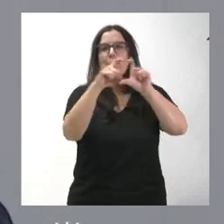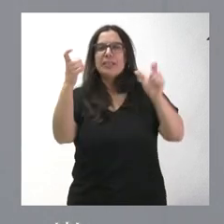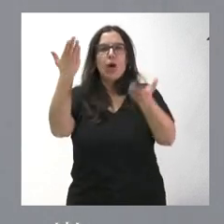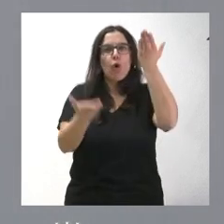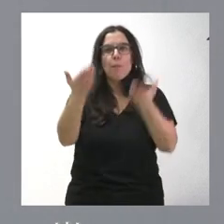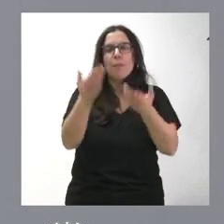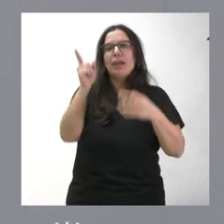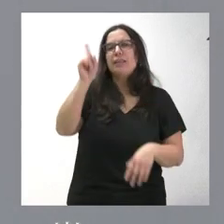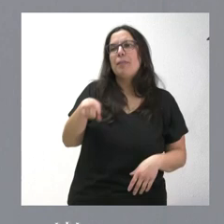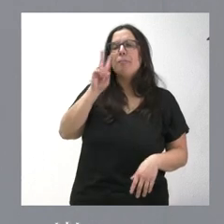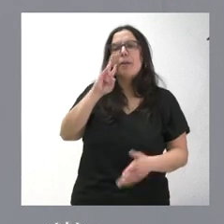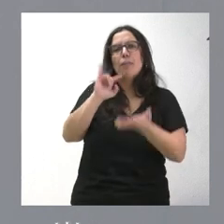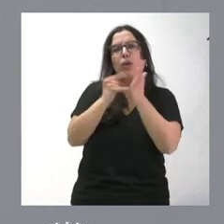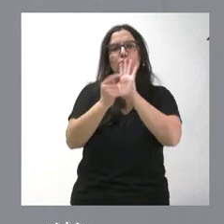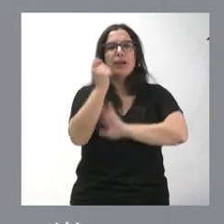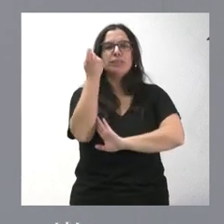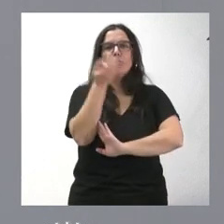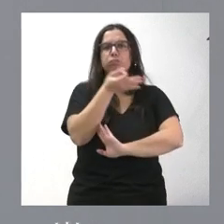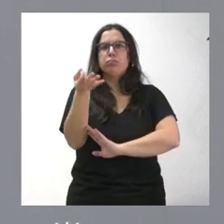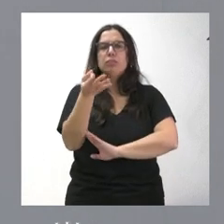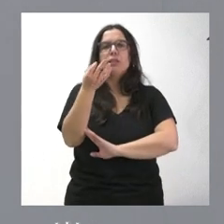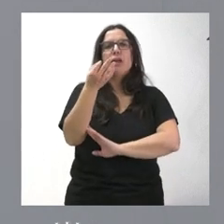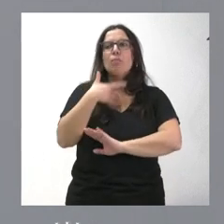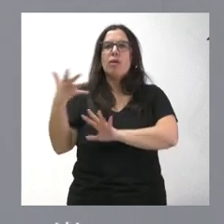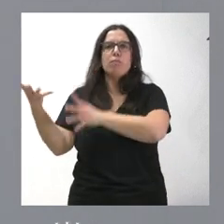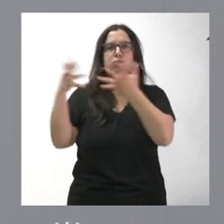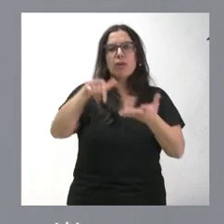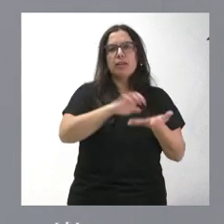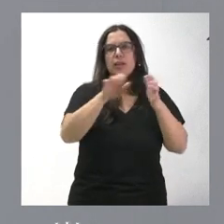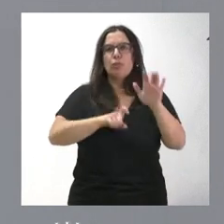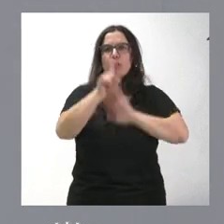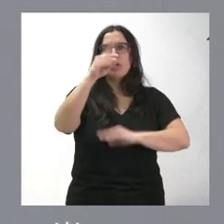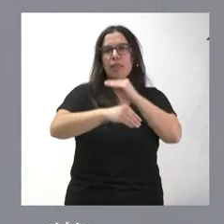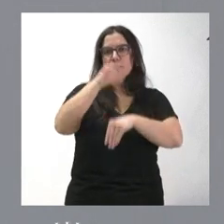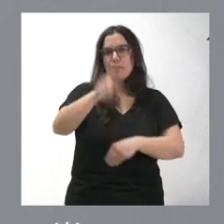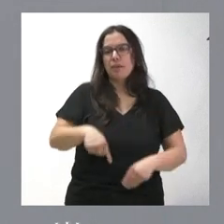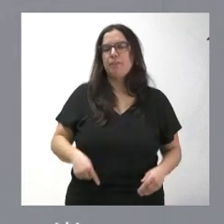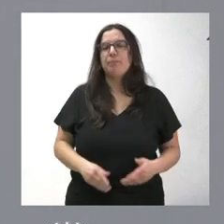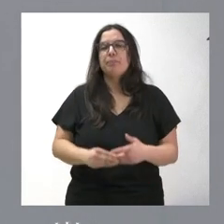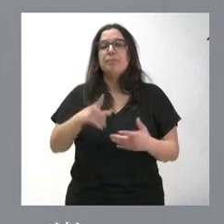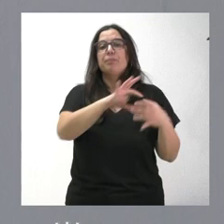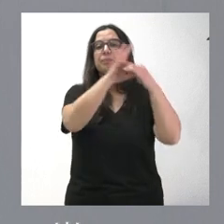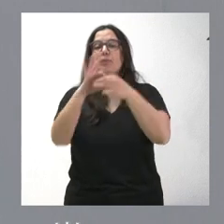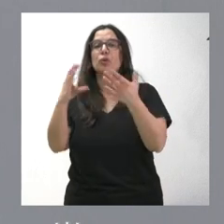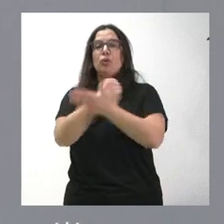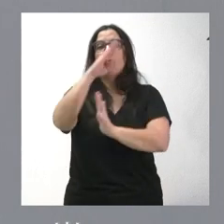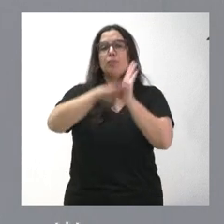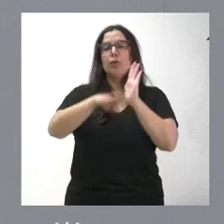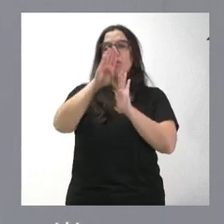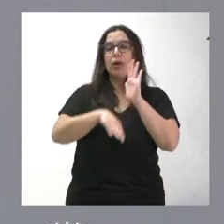y de éxito relevantes que puedan ser escalables en Castilla y León y desarrollados también en nuestra comunidad autónoma. Todo ello vinculado al programa de